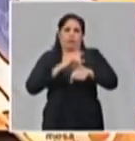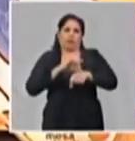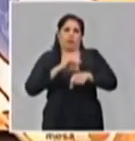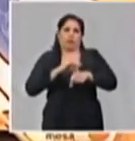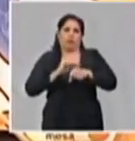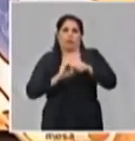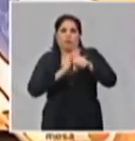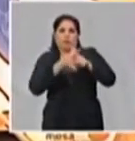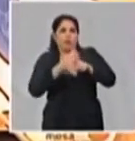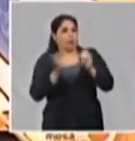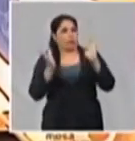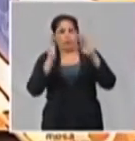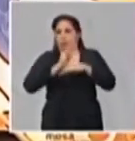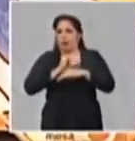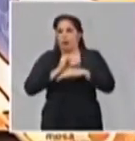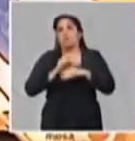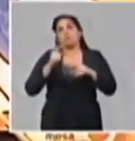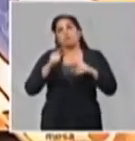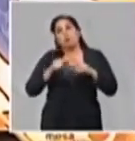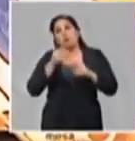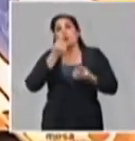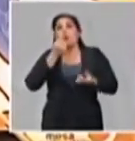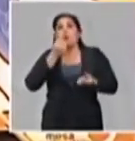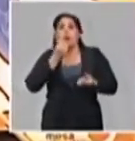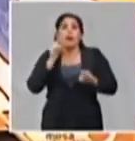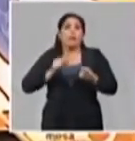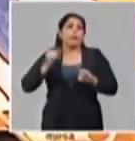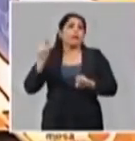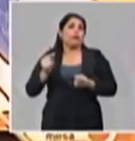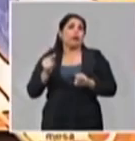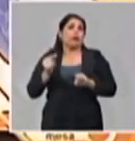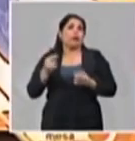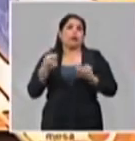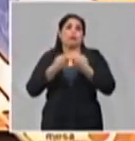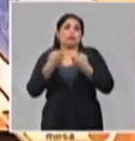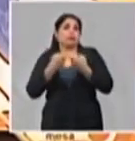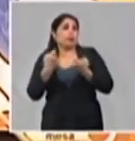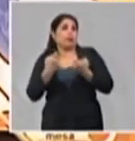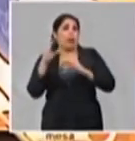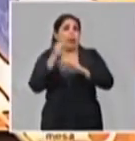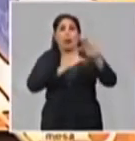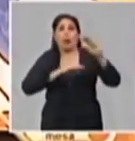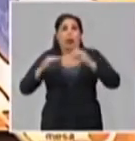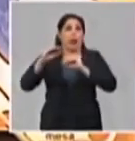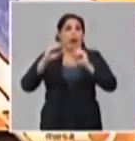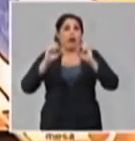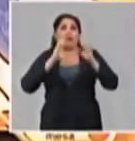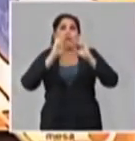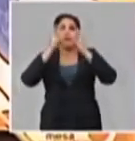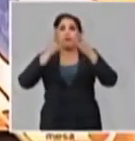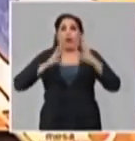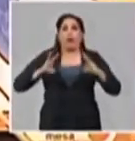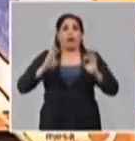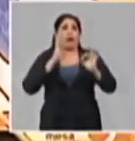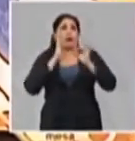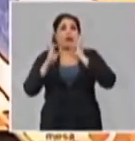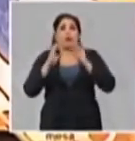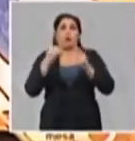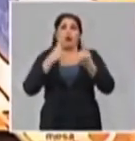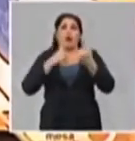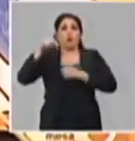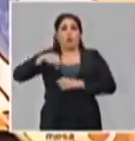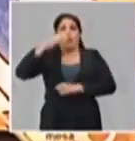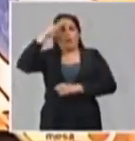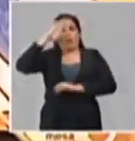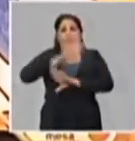A pesar de determinadas insinuaciones que se han hecho, comentarios en las redes, que si ya está en Cuba, que